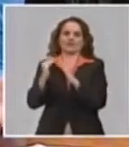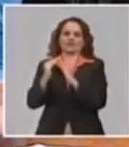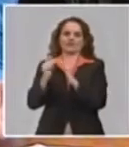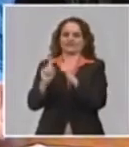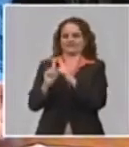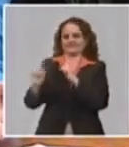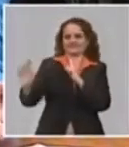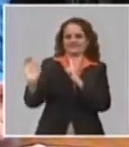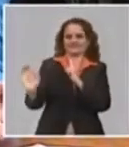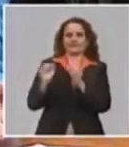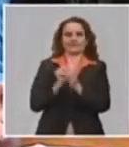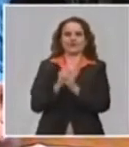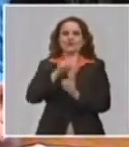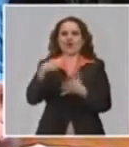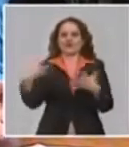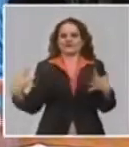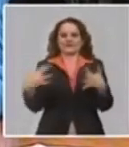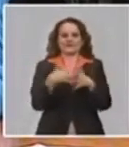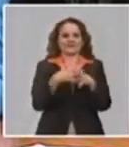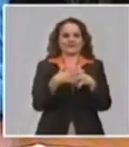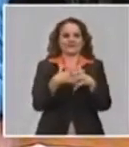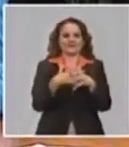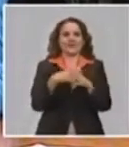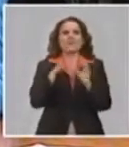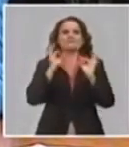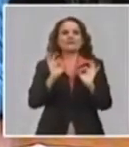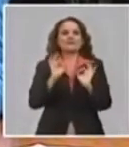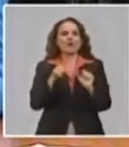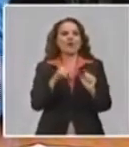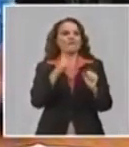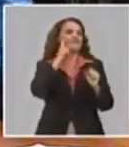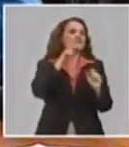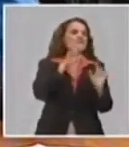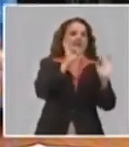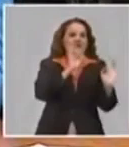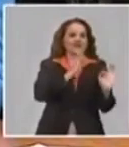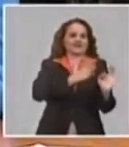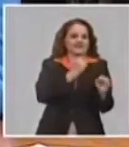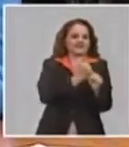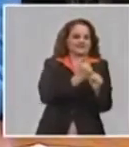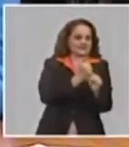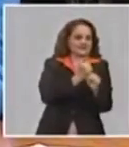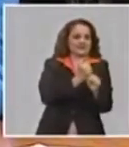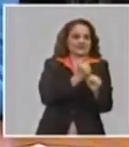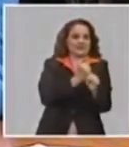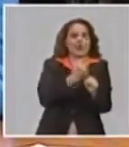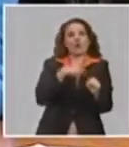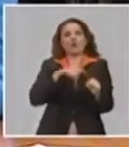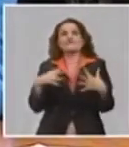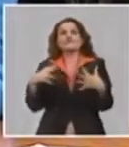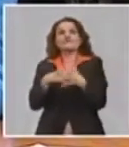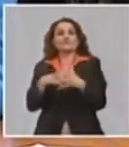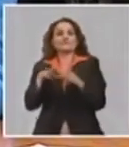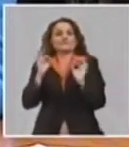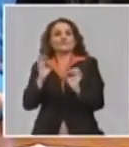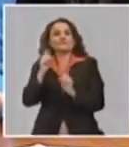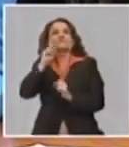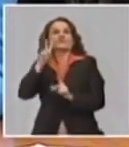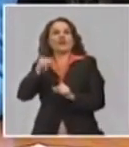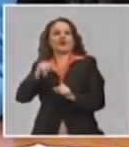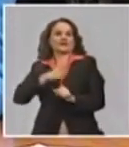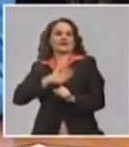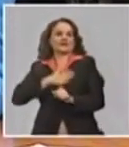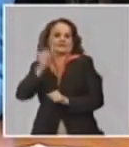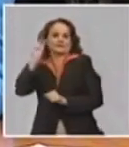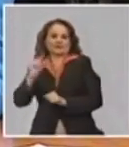laboral y la vida familiar del trabajador, que a veces, inclusive para trabajadores, adultos mayores es